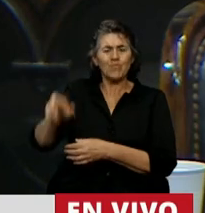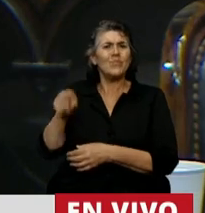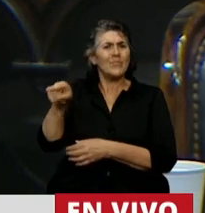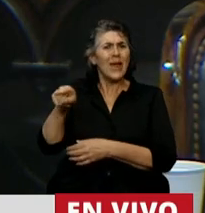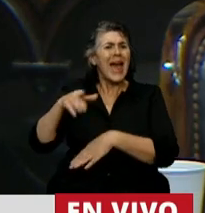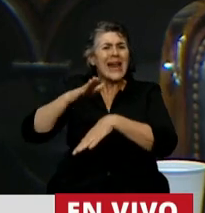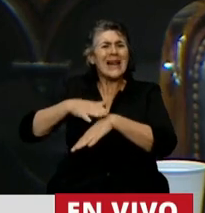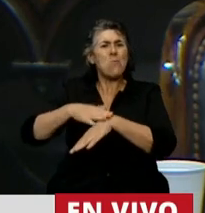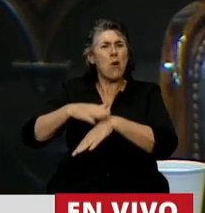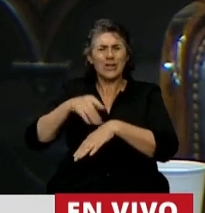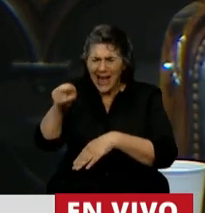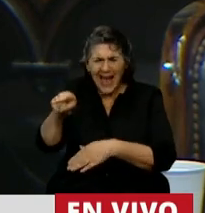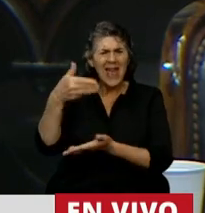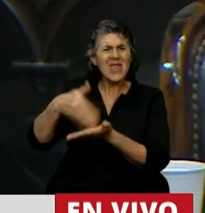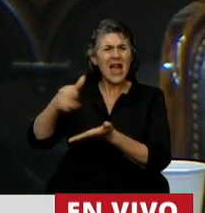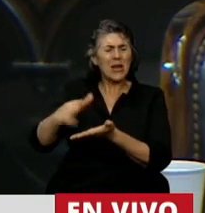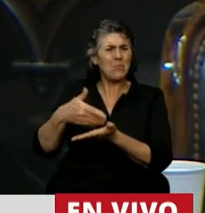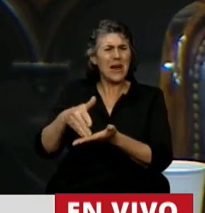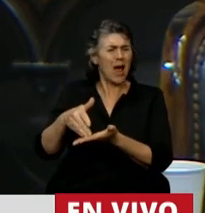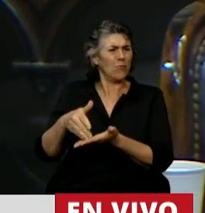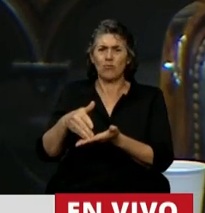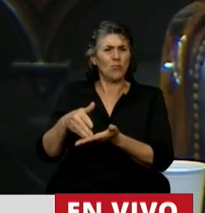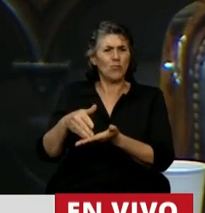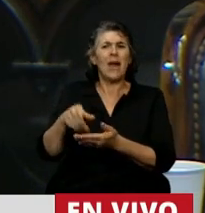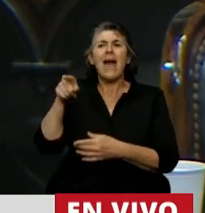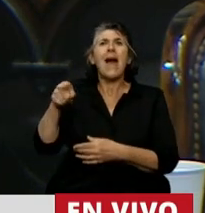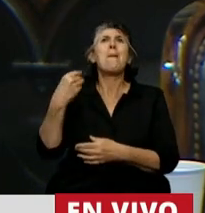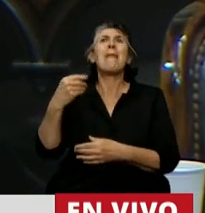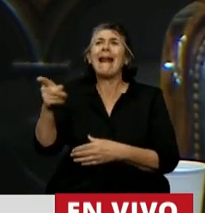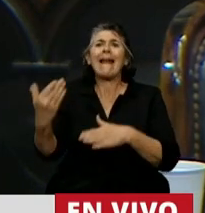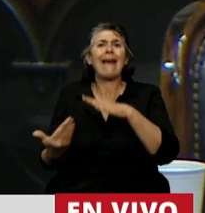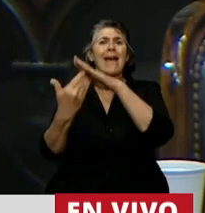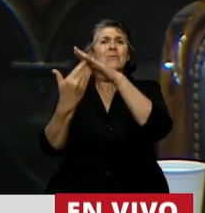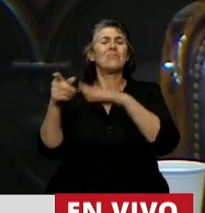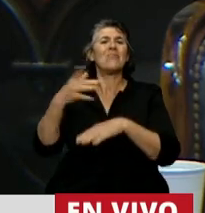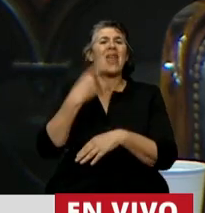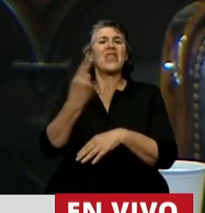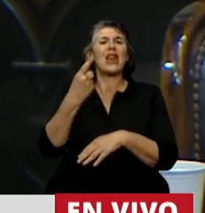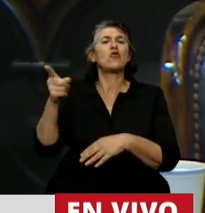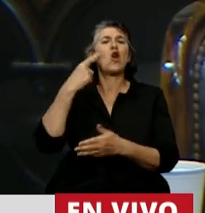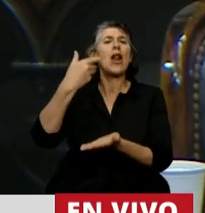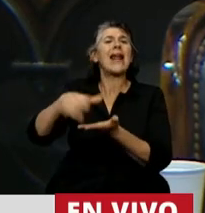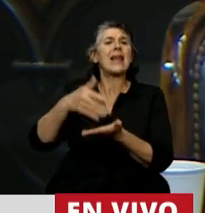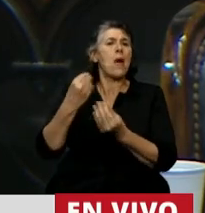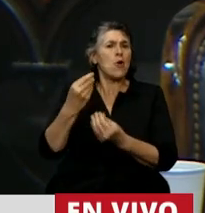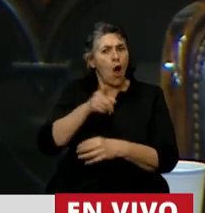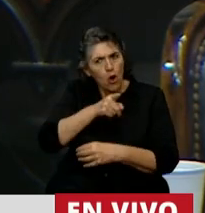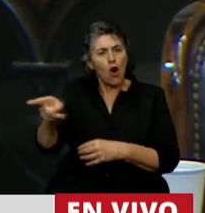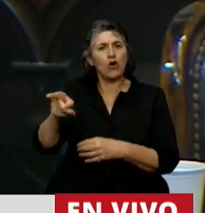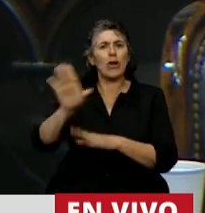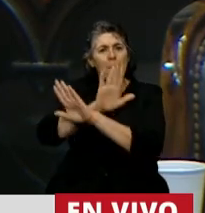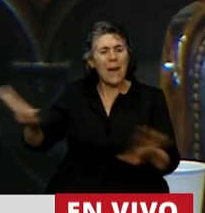tiene, no para discriminar, sino para evitar todo tipo de discriminación en la que ha caído